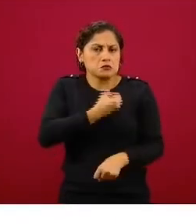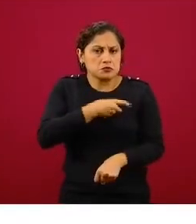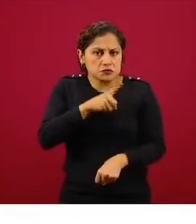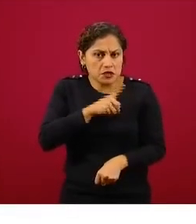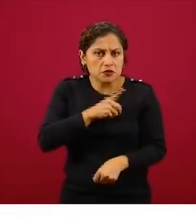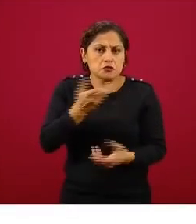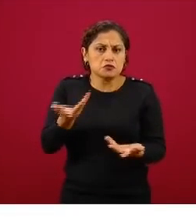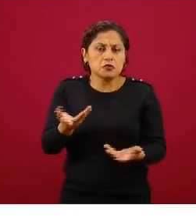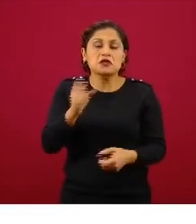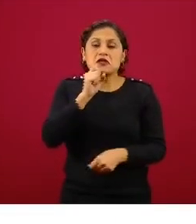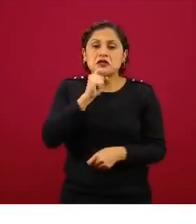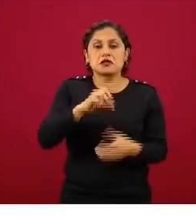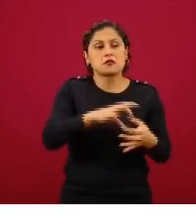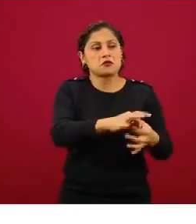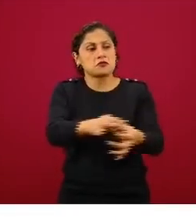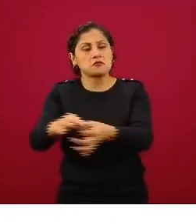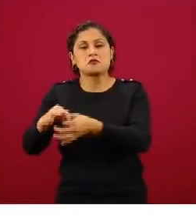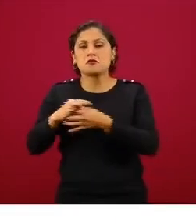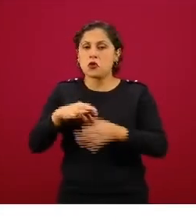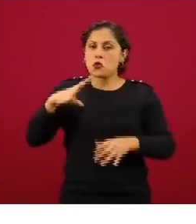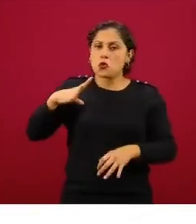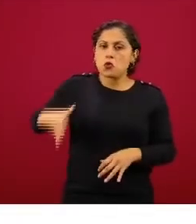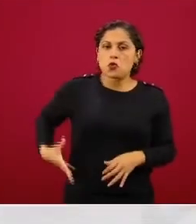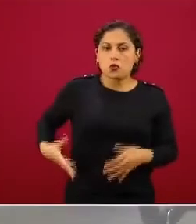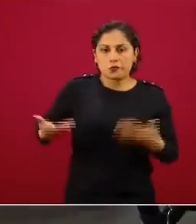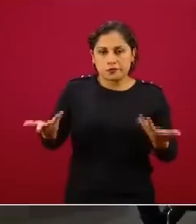orgullosos de la solidaridad mexicana nuevamente. Muchas gracias y es todo por mi parte.